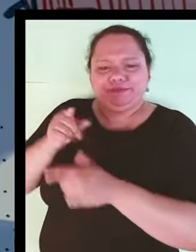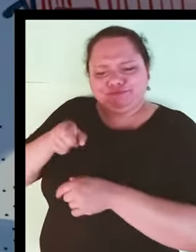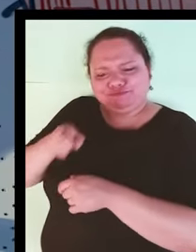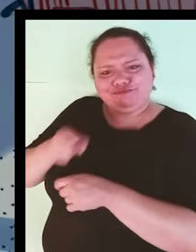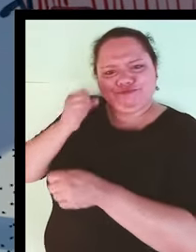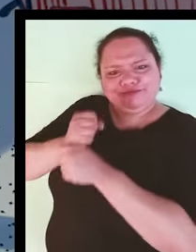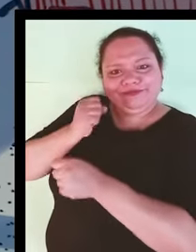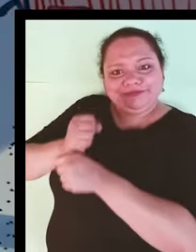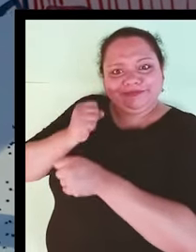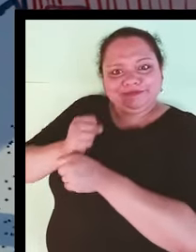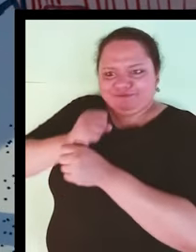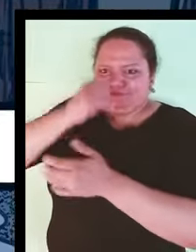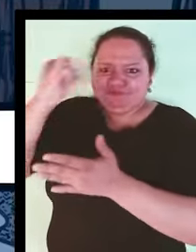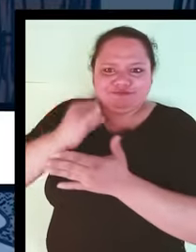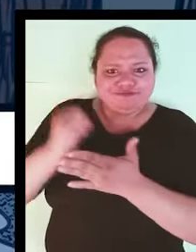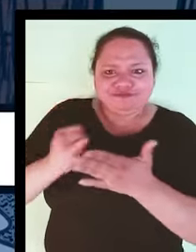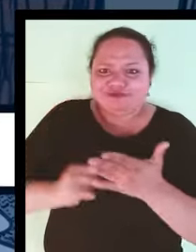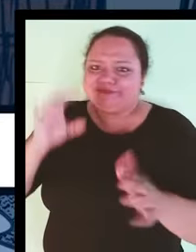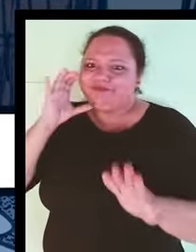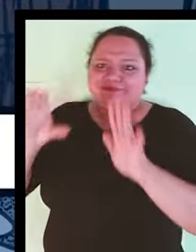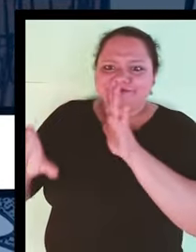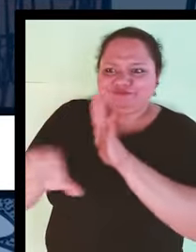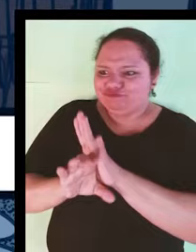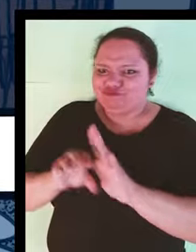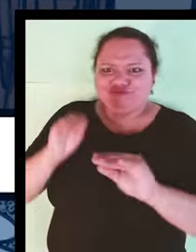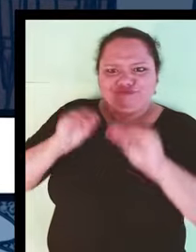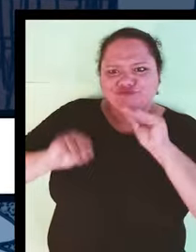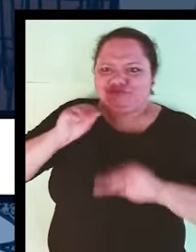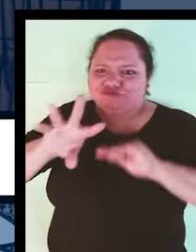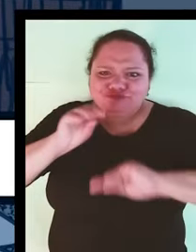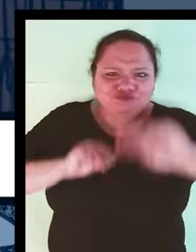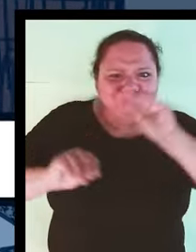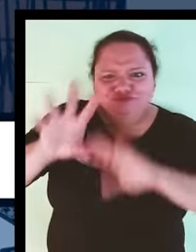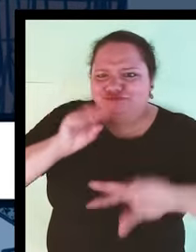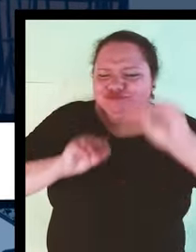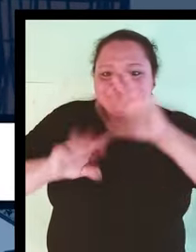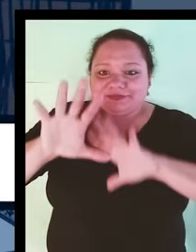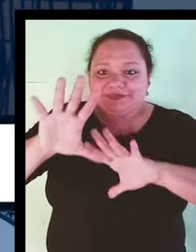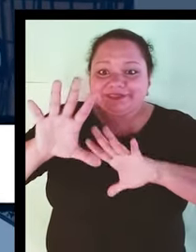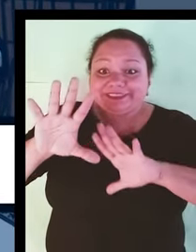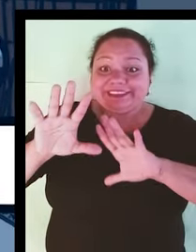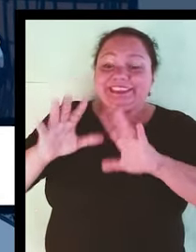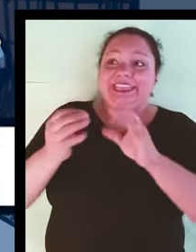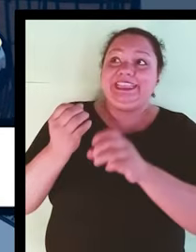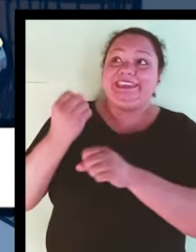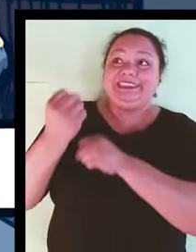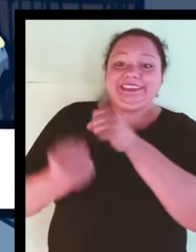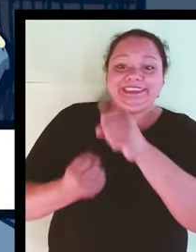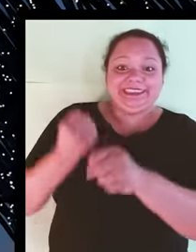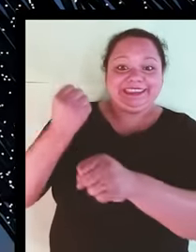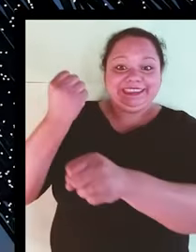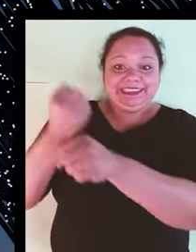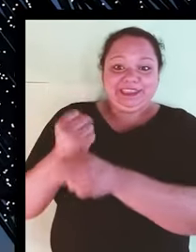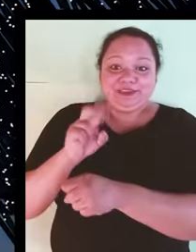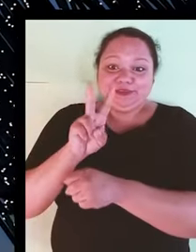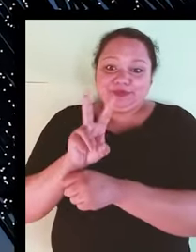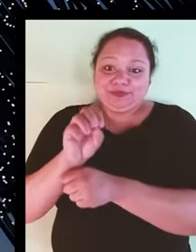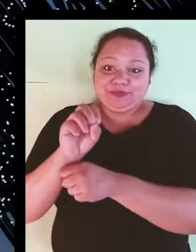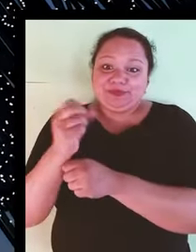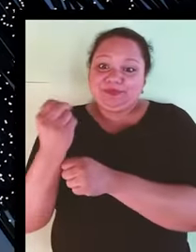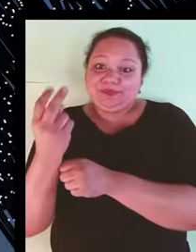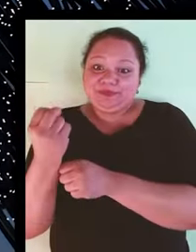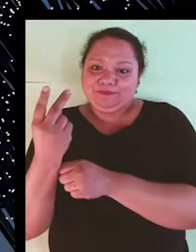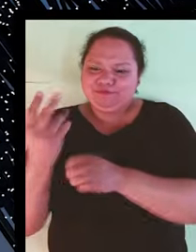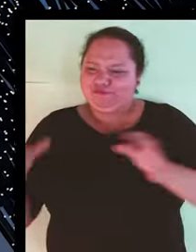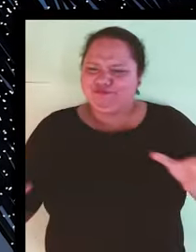trabajado en animación, cartelería o ilustración editorial, campos que desde el año 2012 compagina con